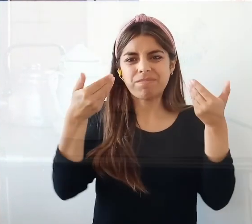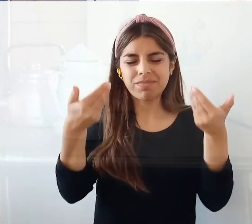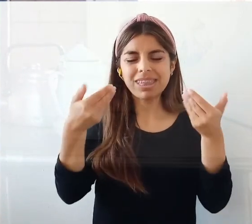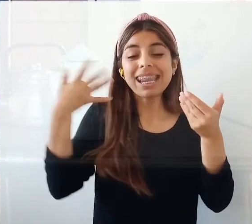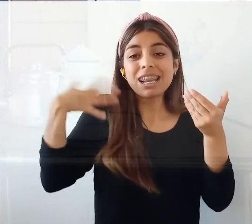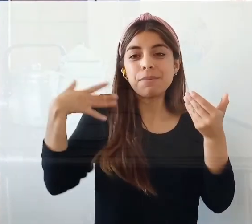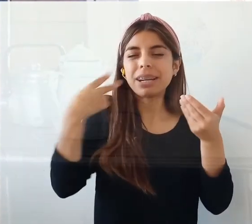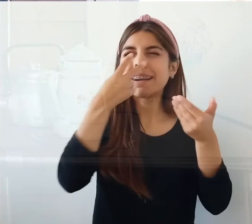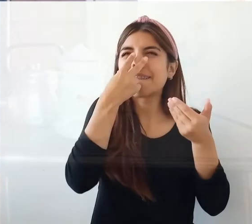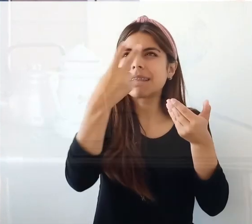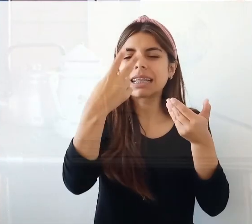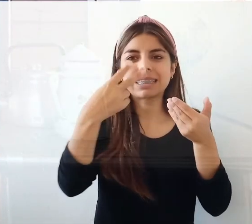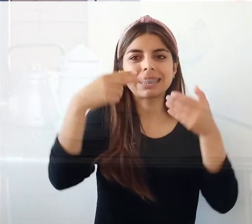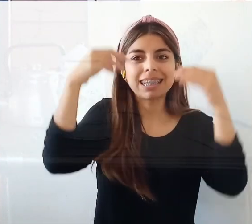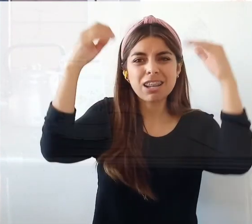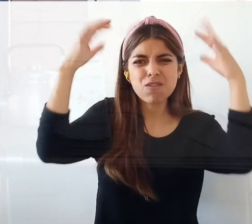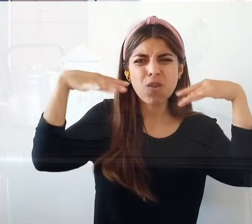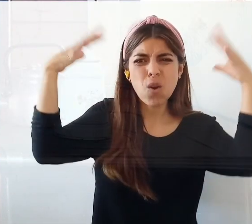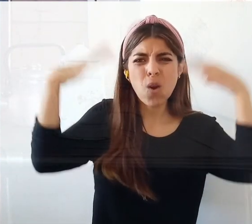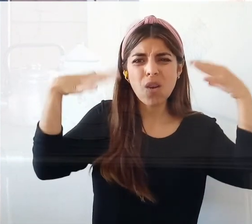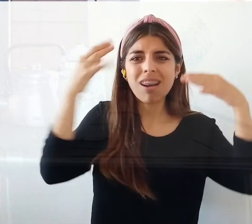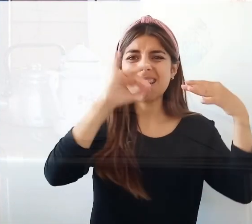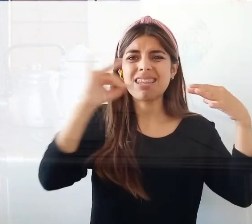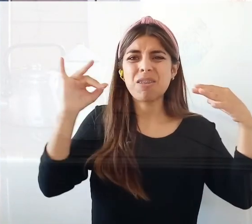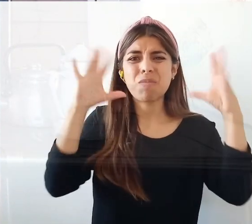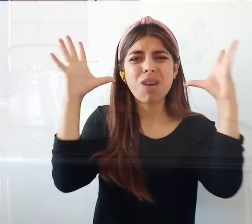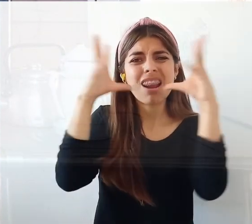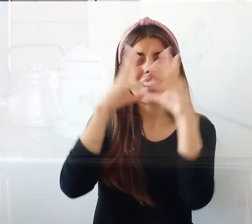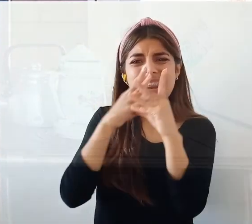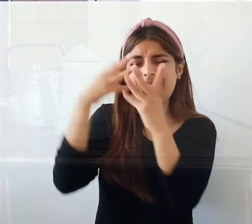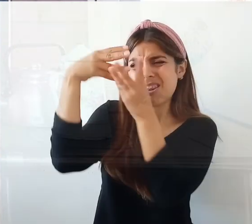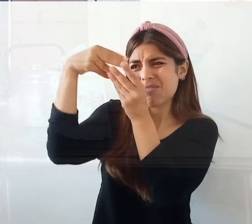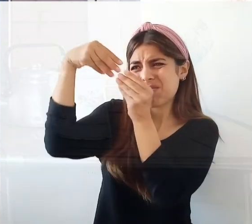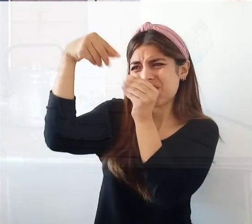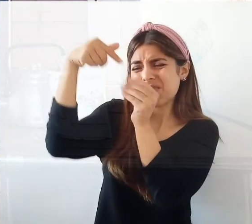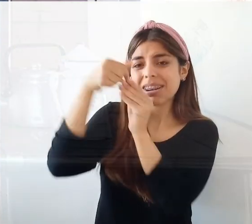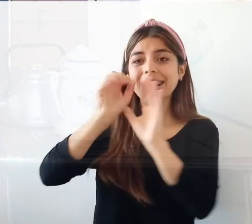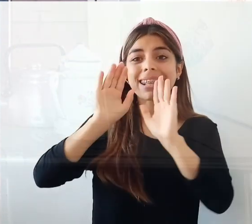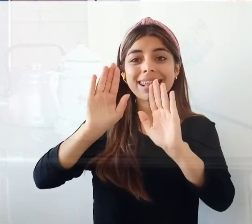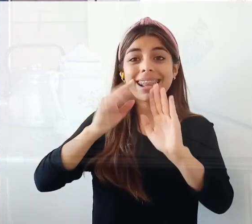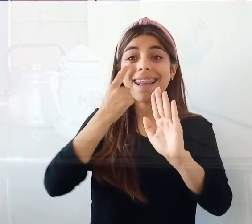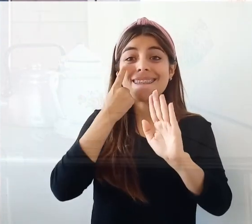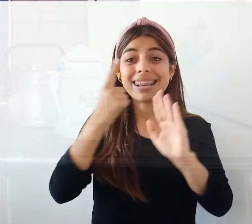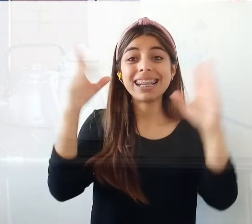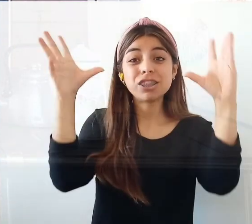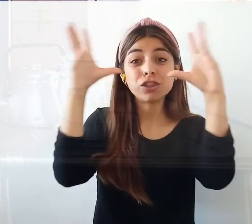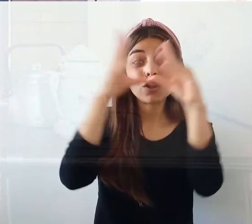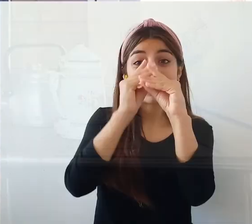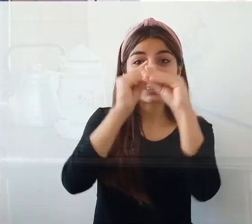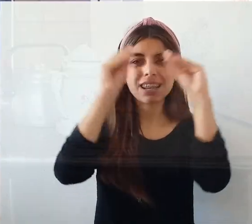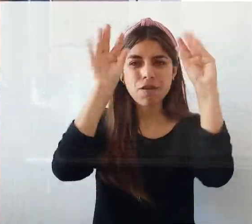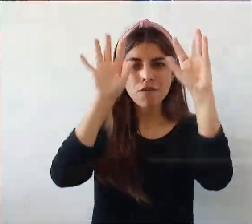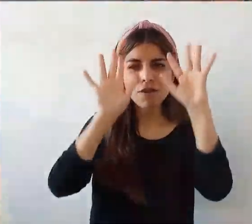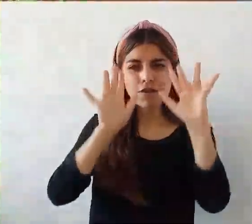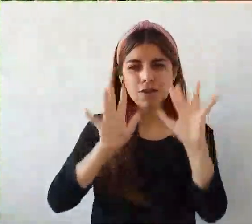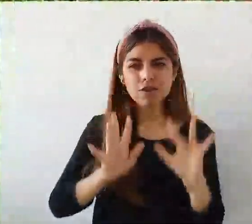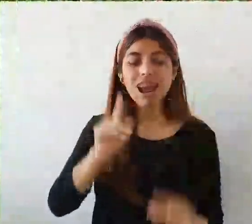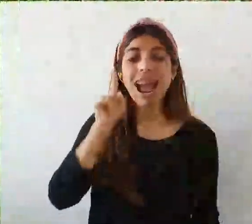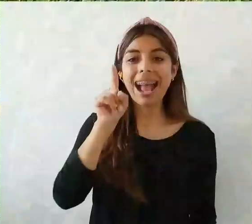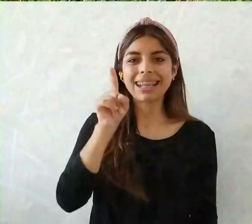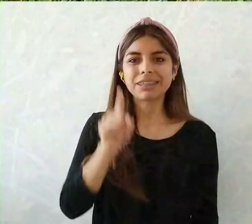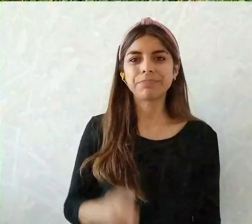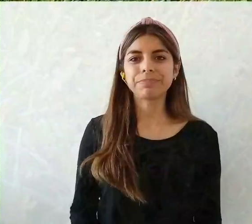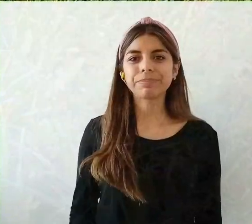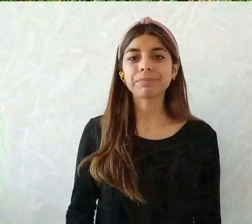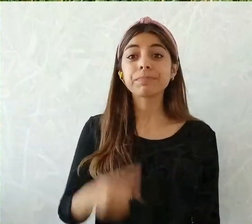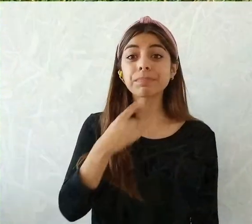Bien. Queda negra la hoja, se humedece demasiado. Sí. Tiene que ser con el puro rocío de la pampa. Esto es cuando